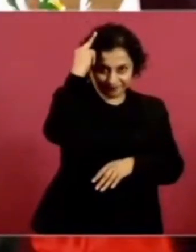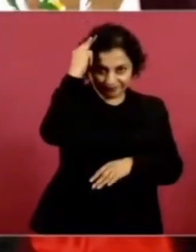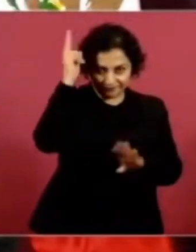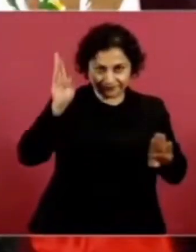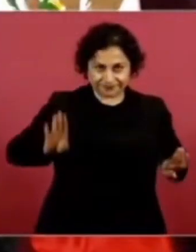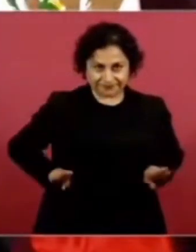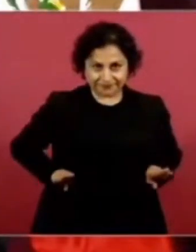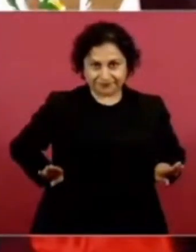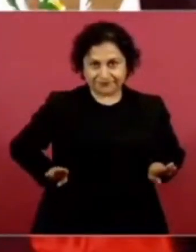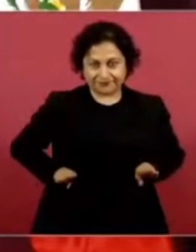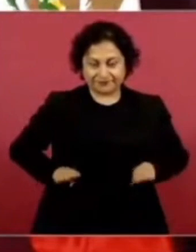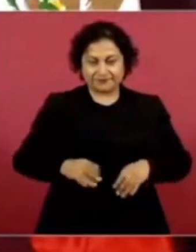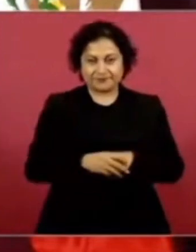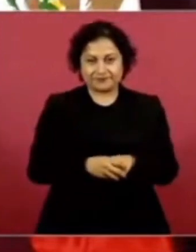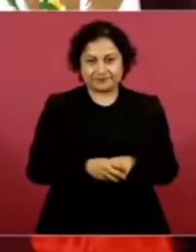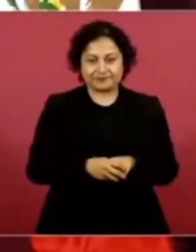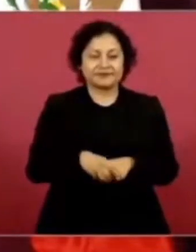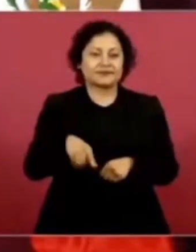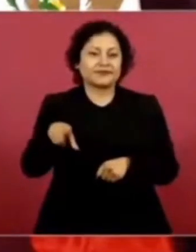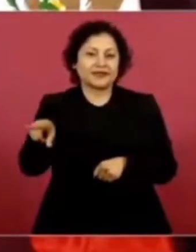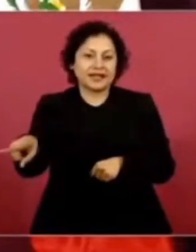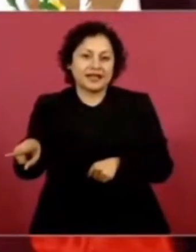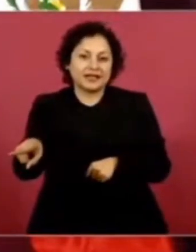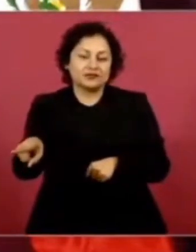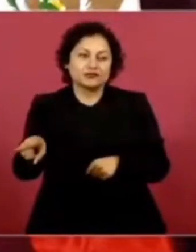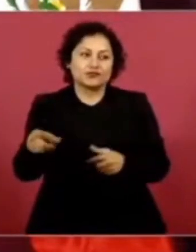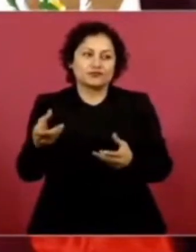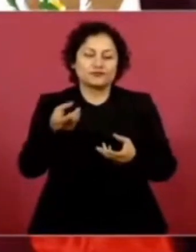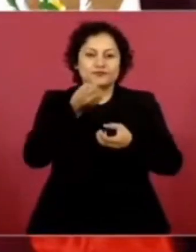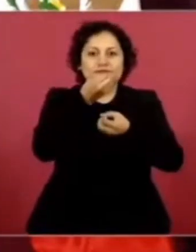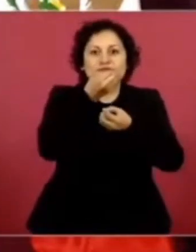No lo expresan así abiertamente porque